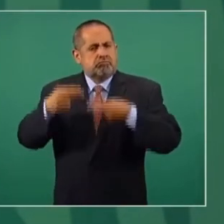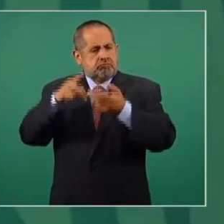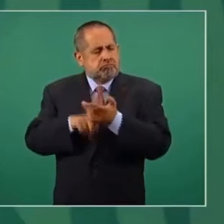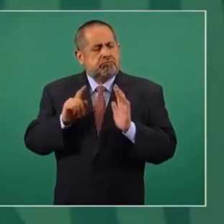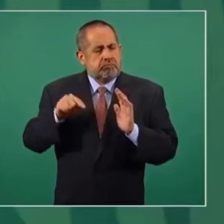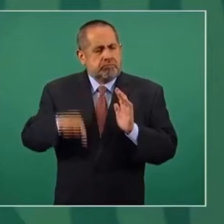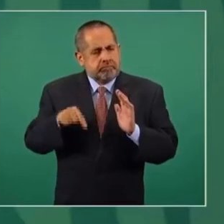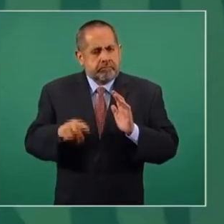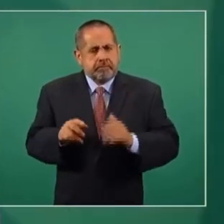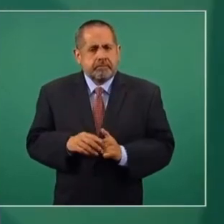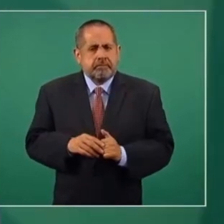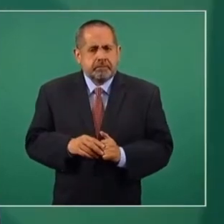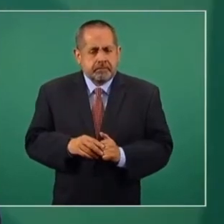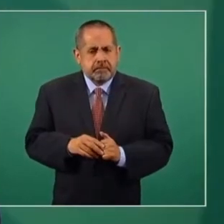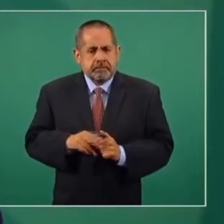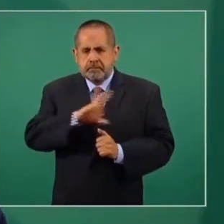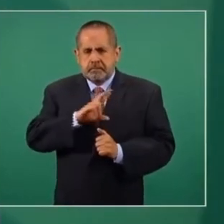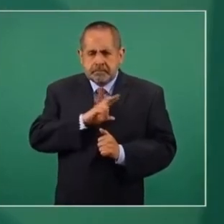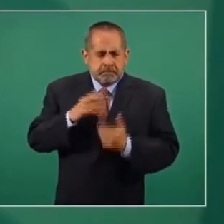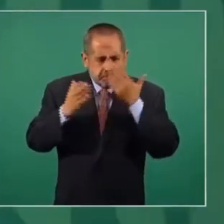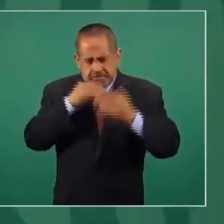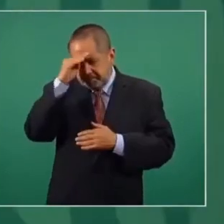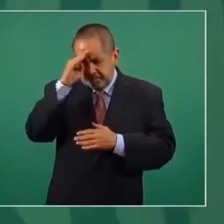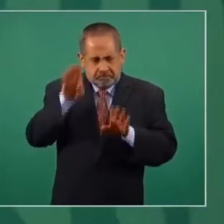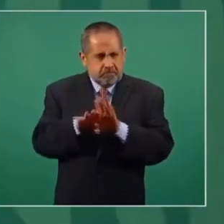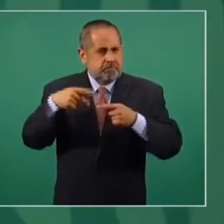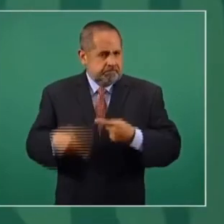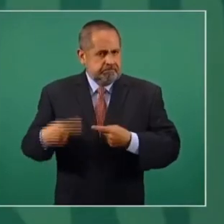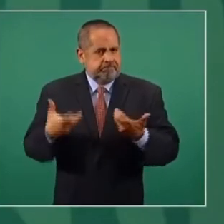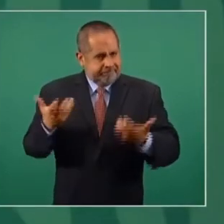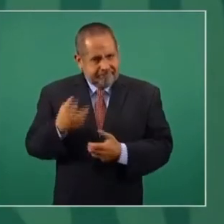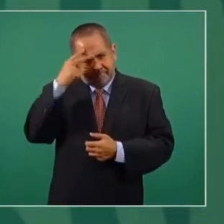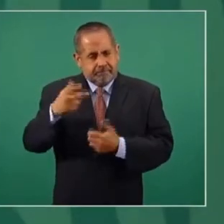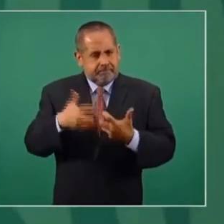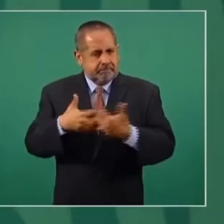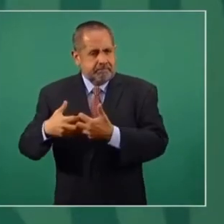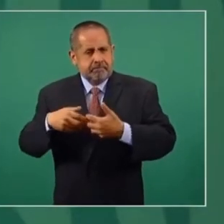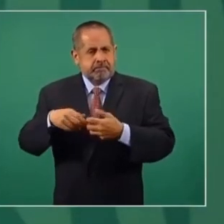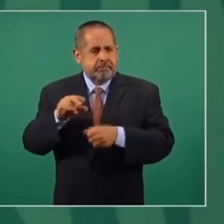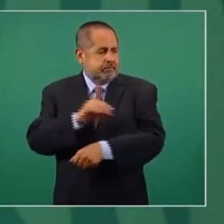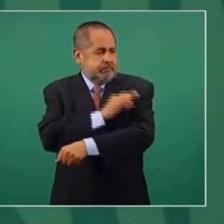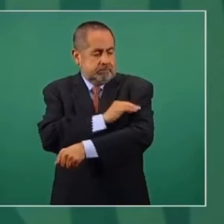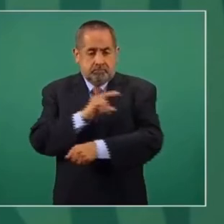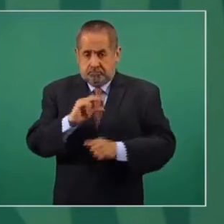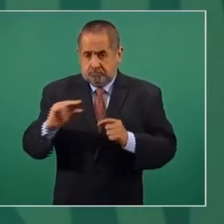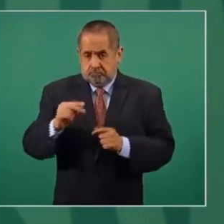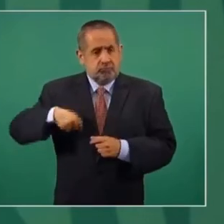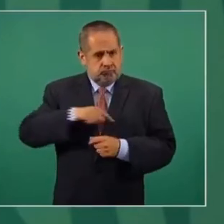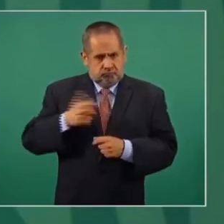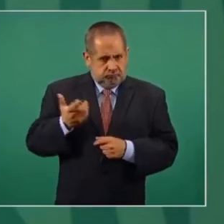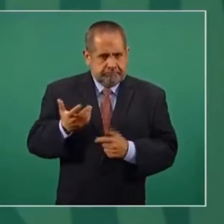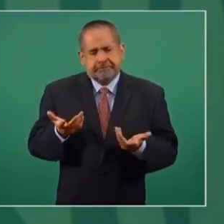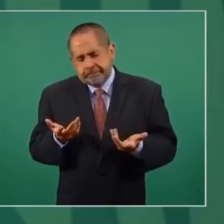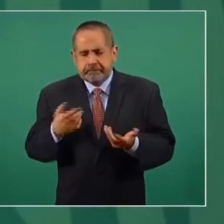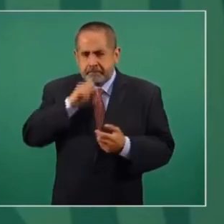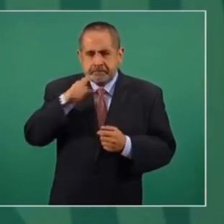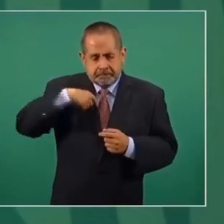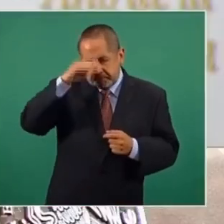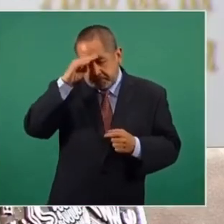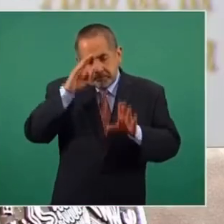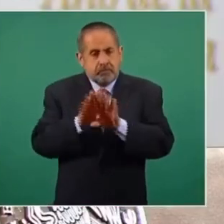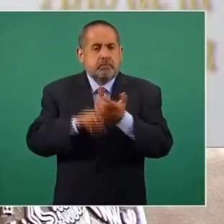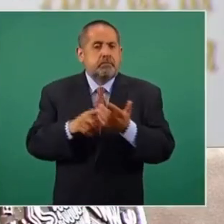particulares del sector privado mexicano que están también ya trabajando con